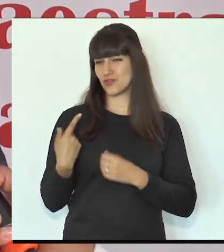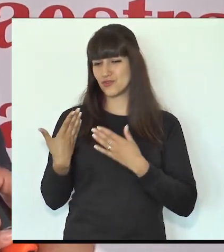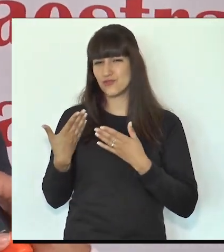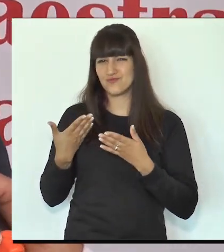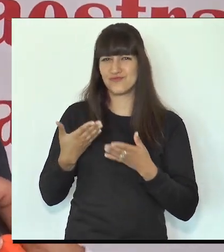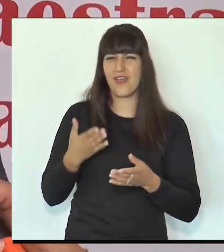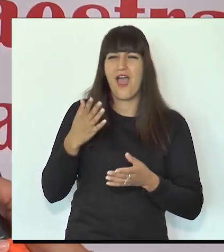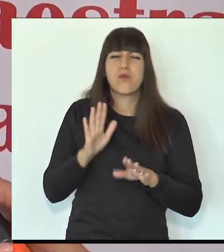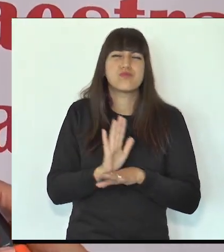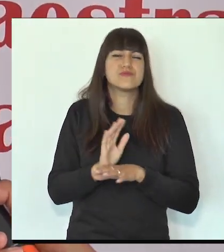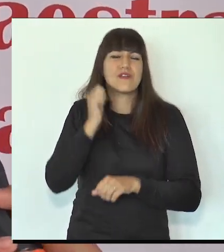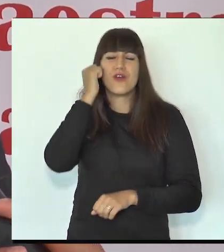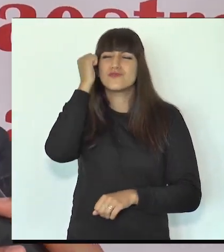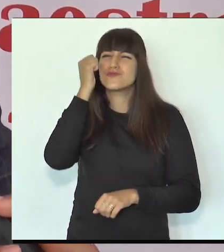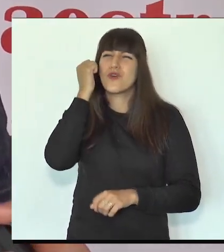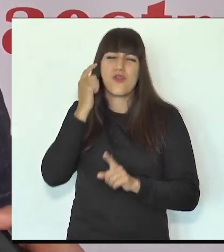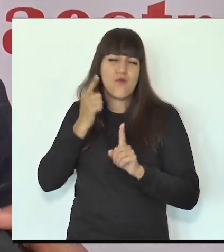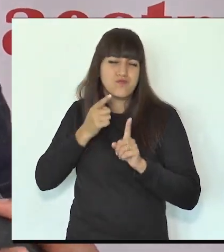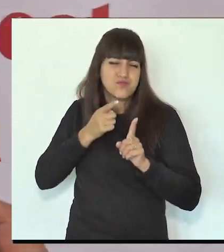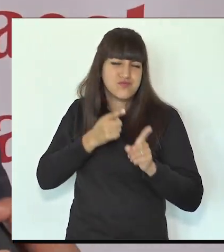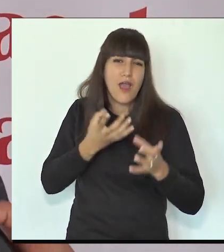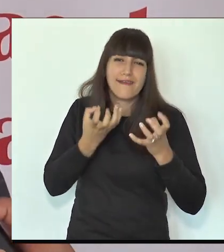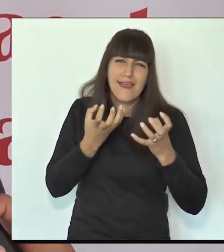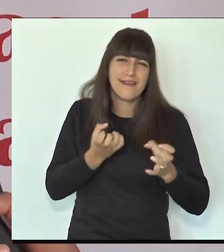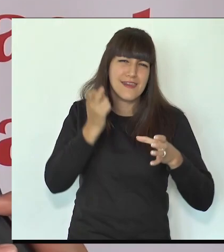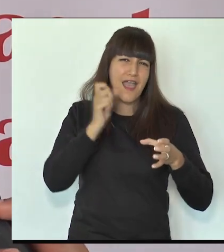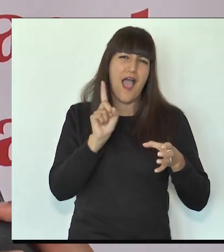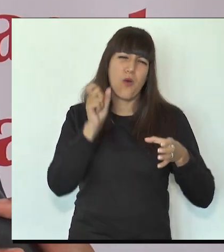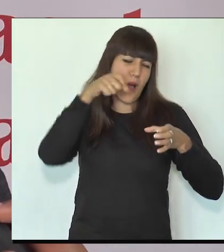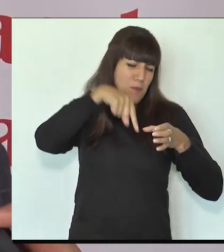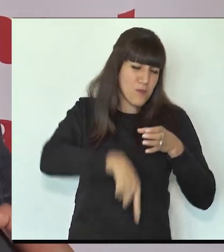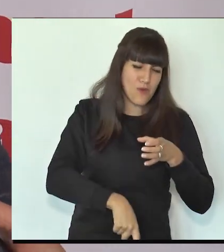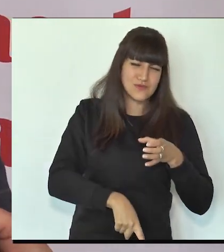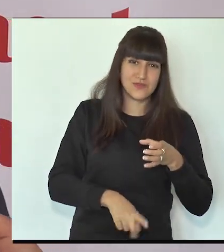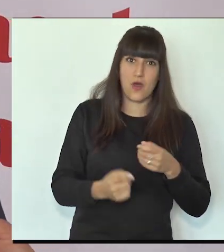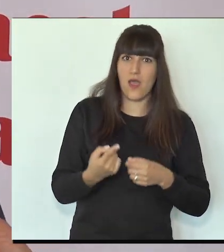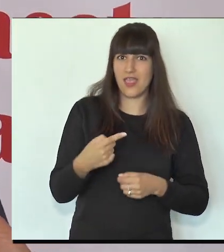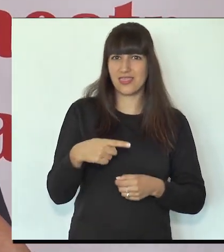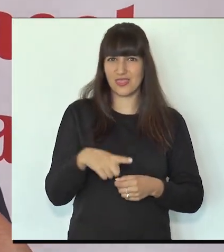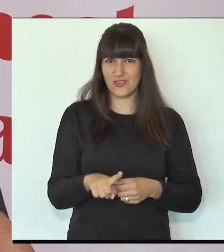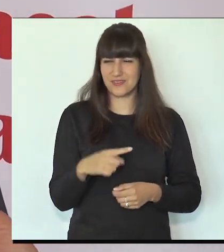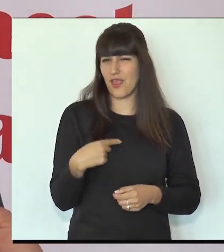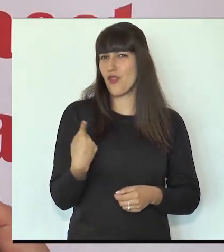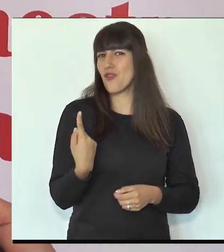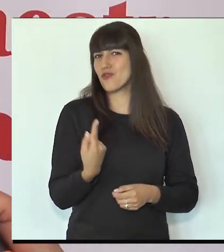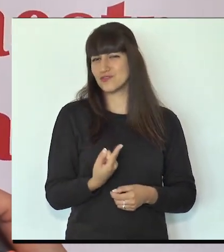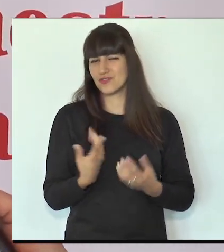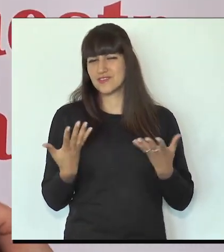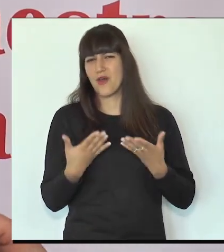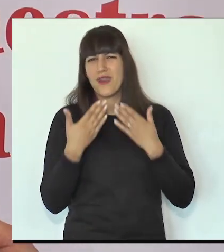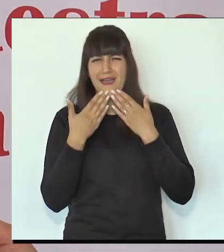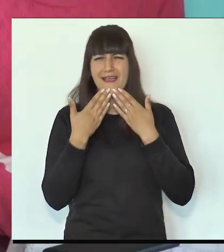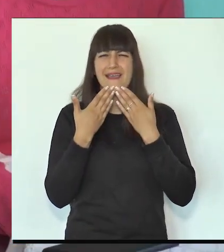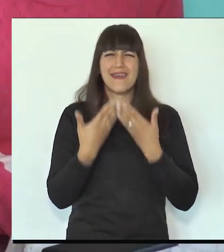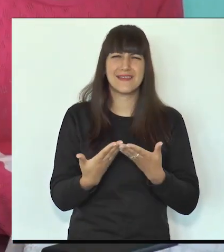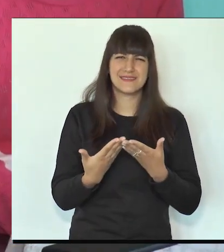era un sueño que se perseguía, que siempre, bueno, el pozo era indispensable. Entonces, nosotros tenemos que